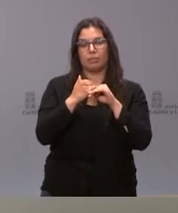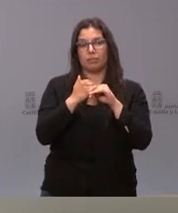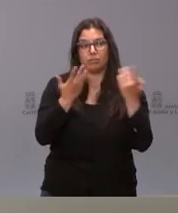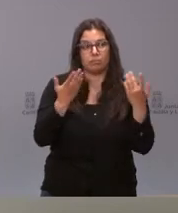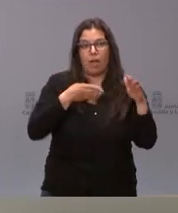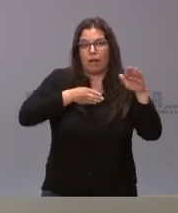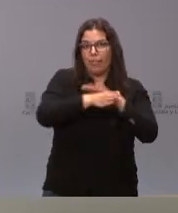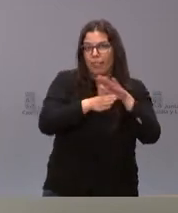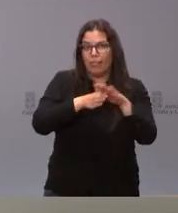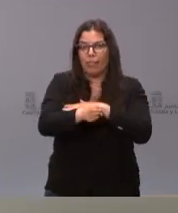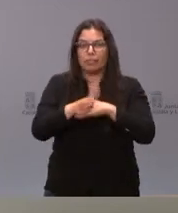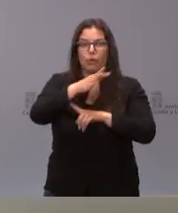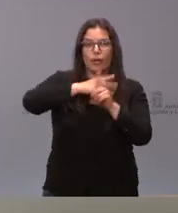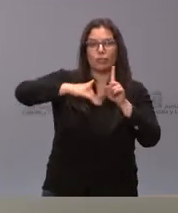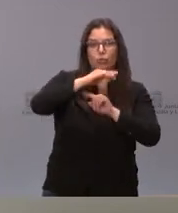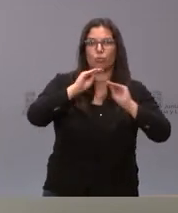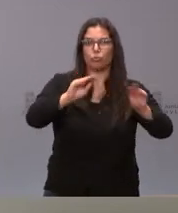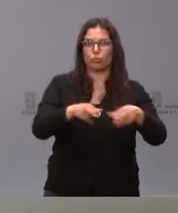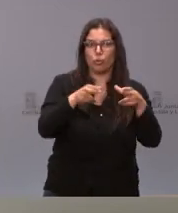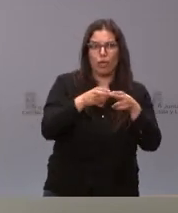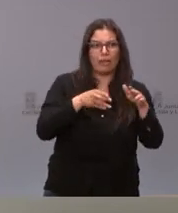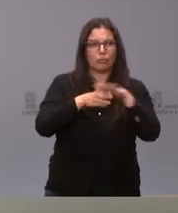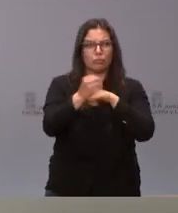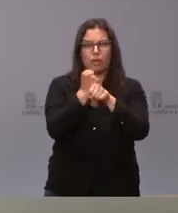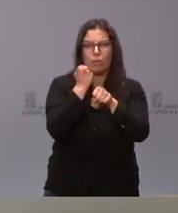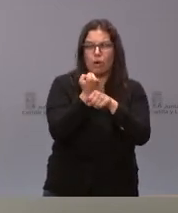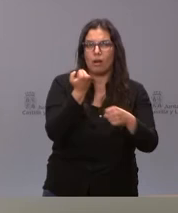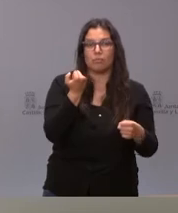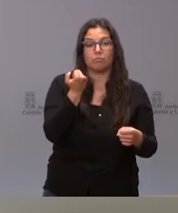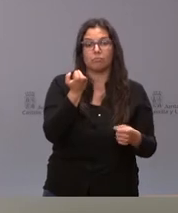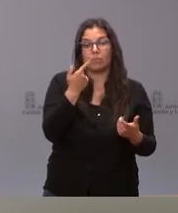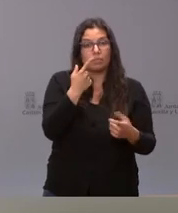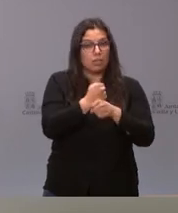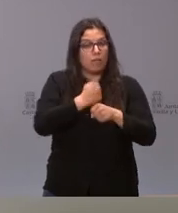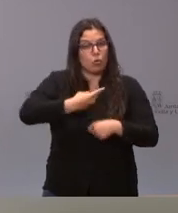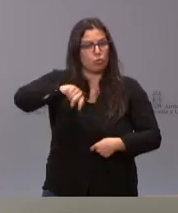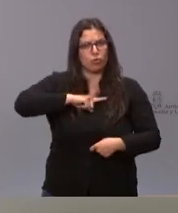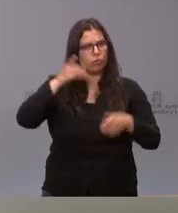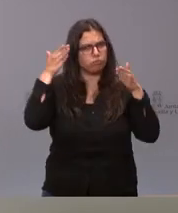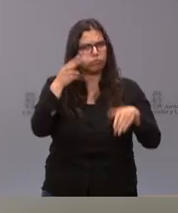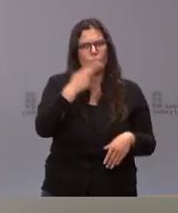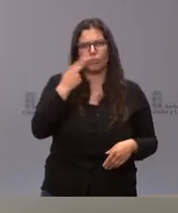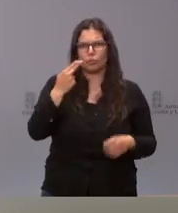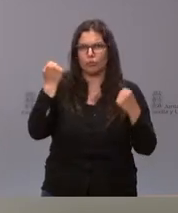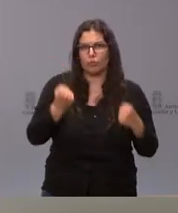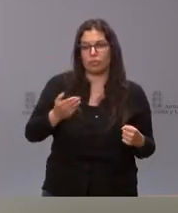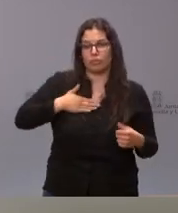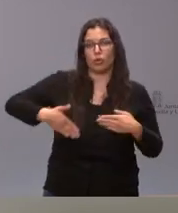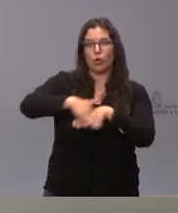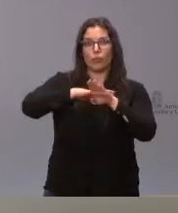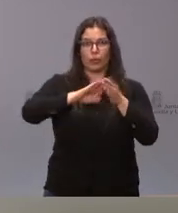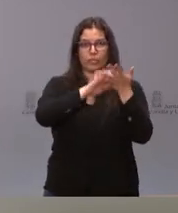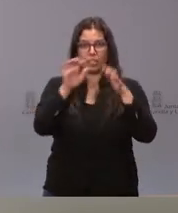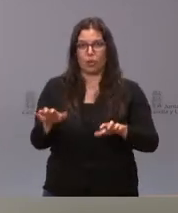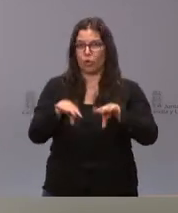en el acceso a su entorno social y laboral y que esta es una tarea en que estamos firmemente comprometido el gobierno de Castilla y León